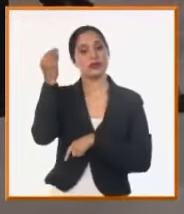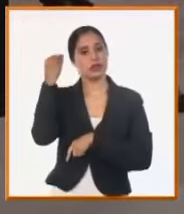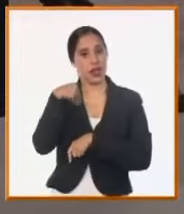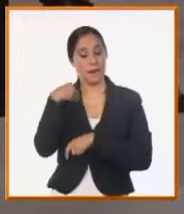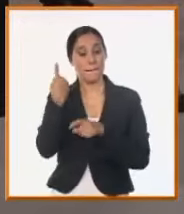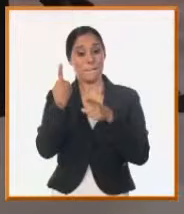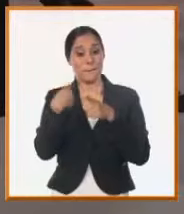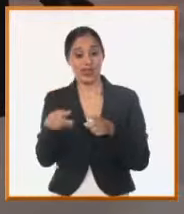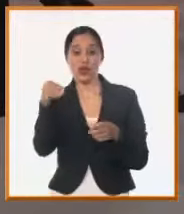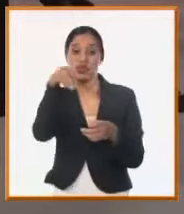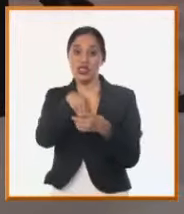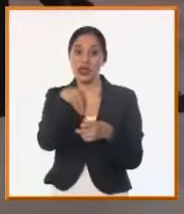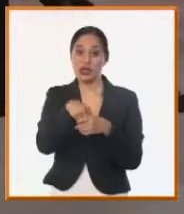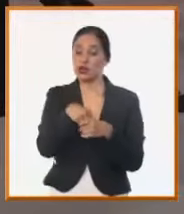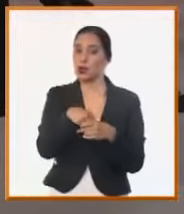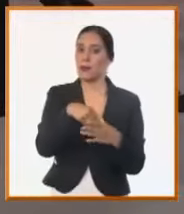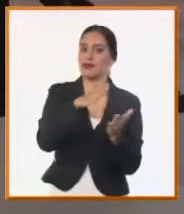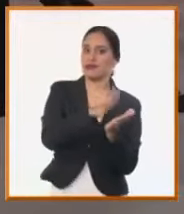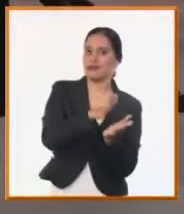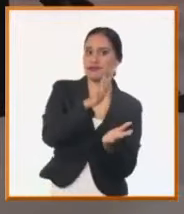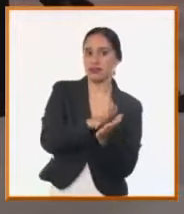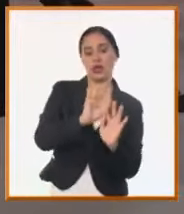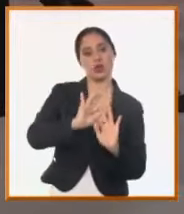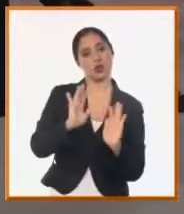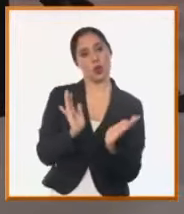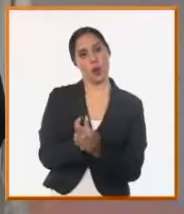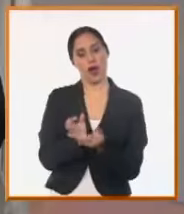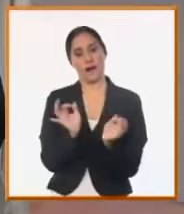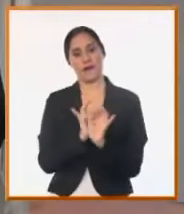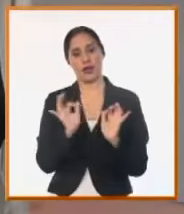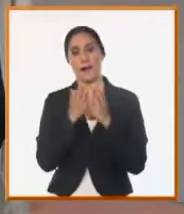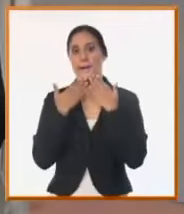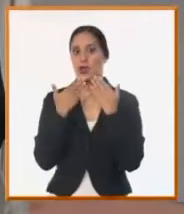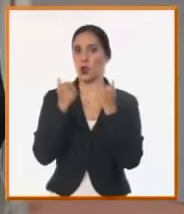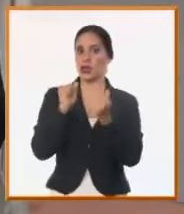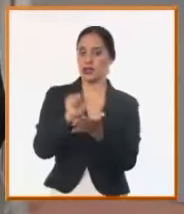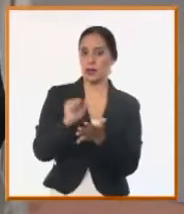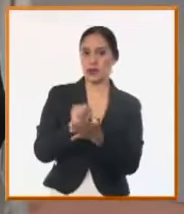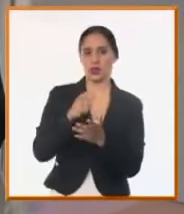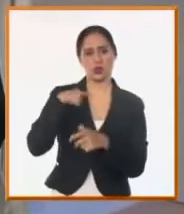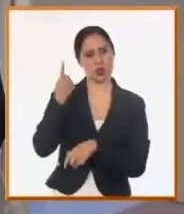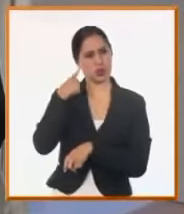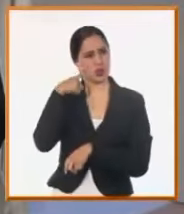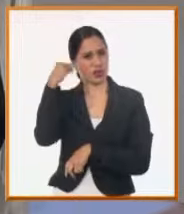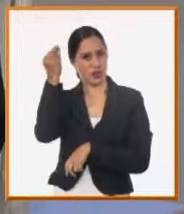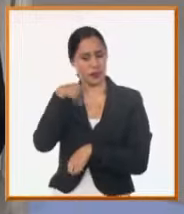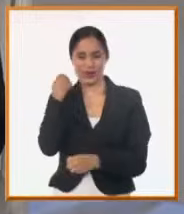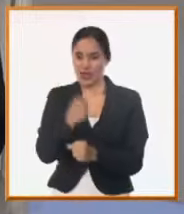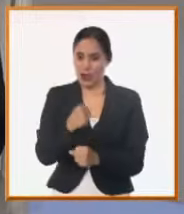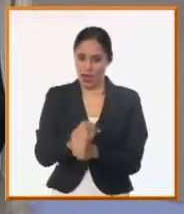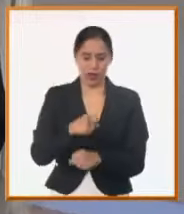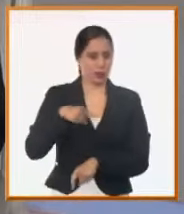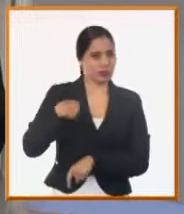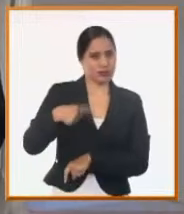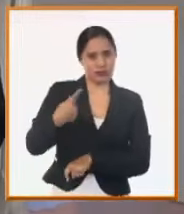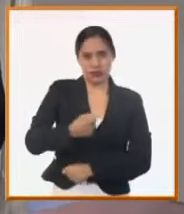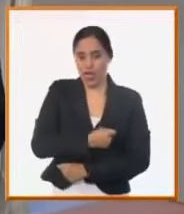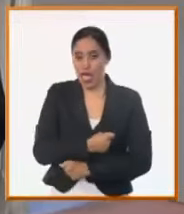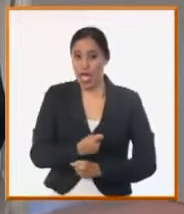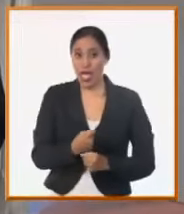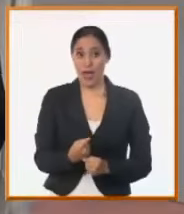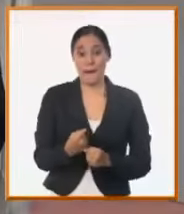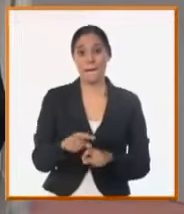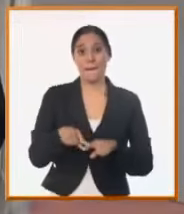objetivos hay muchas reservas todavía que se puedan dar mejores servicios. Eso lo tenemos claro y lo trabajamos constantemente porque no podemos